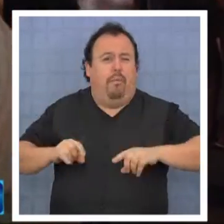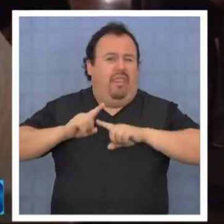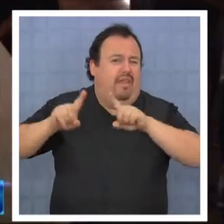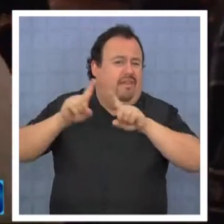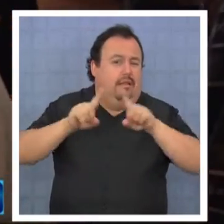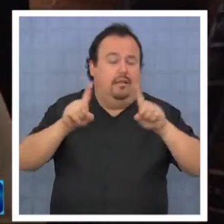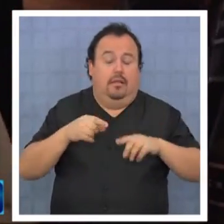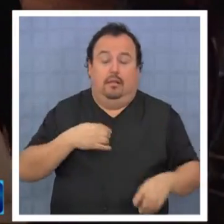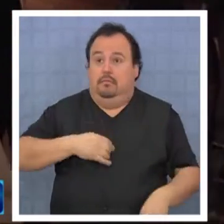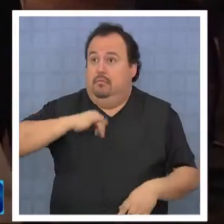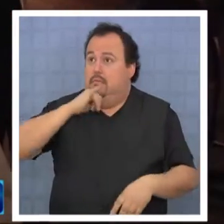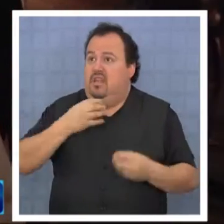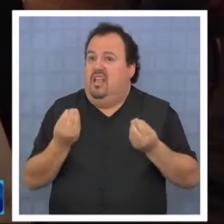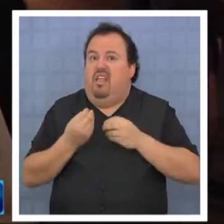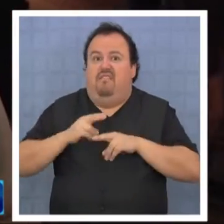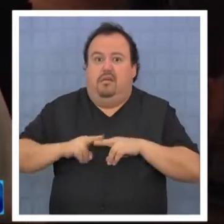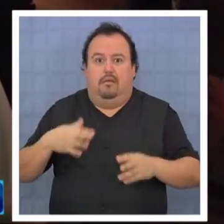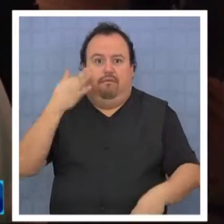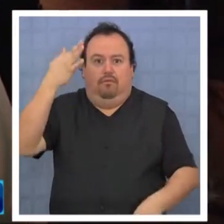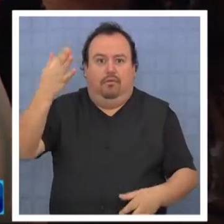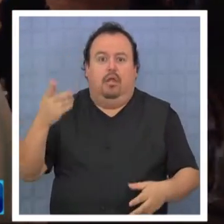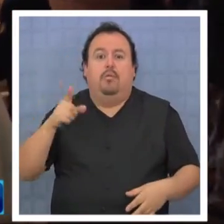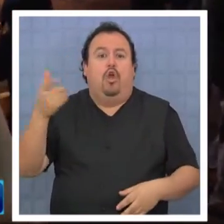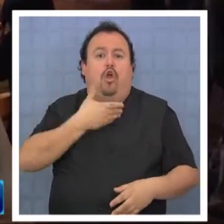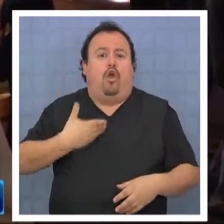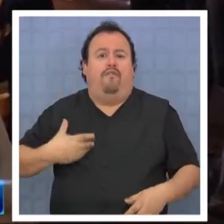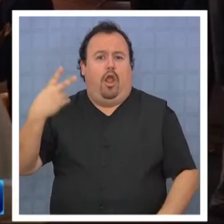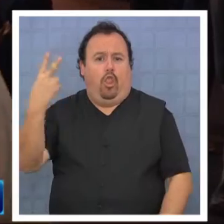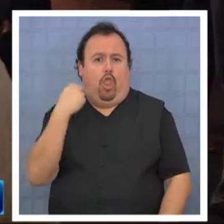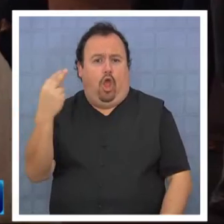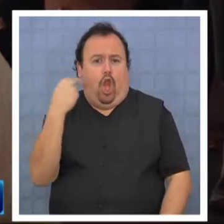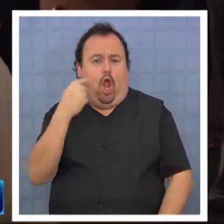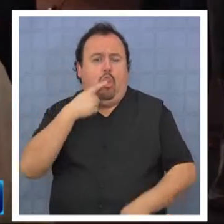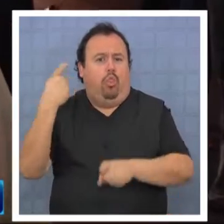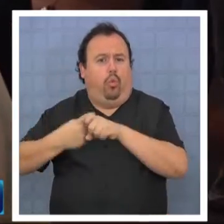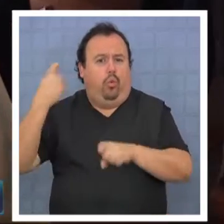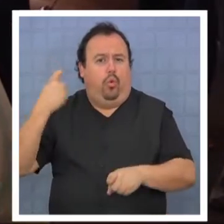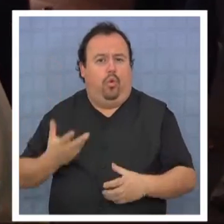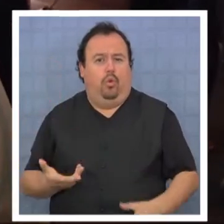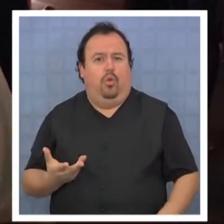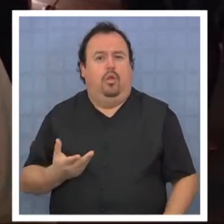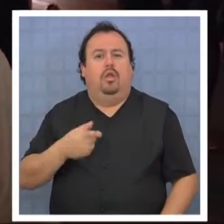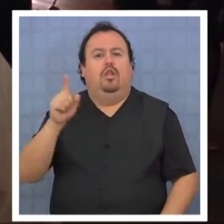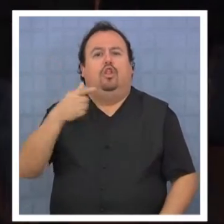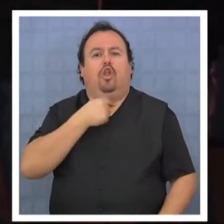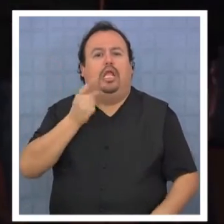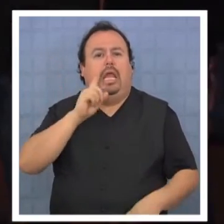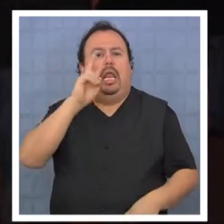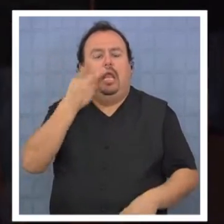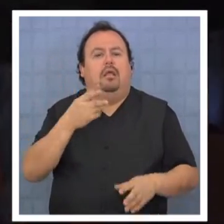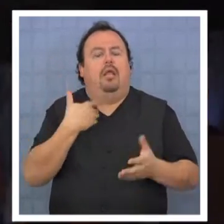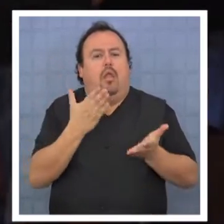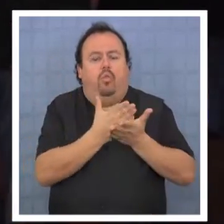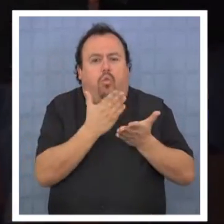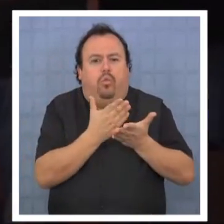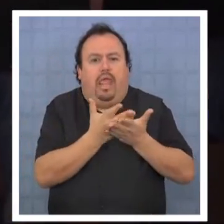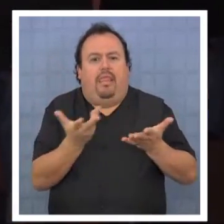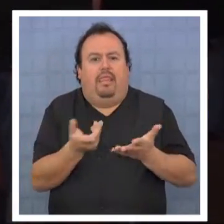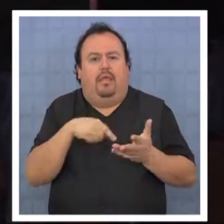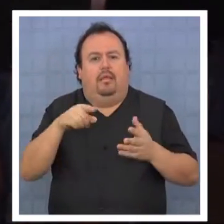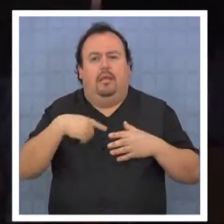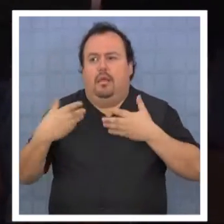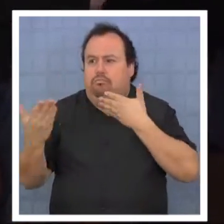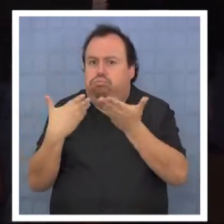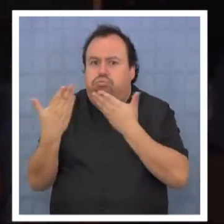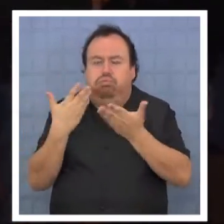No sé en qué va a caer esto si el gobierno no quiere transar con nosotros. Es un gobierno que no quiere transar con los estudiantes ni con los profesores,